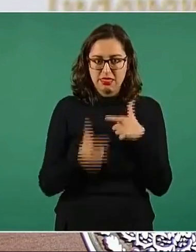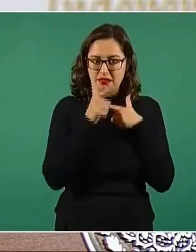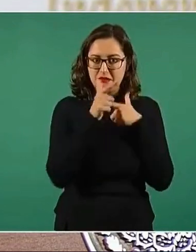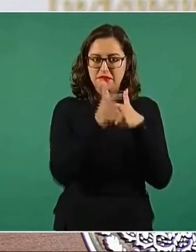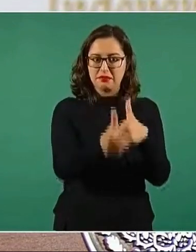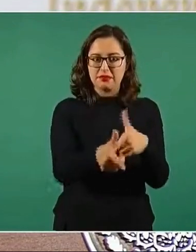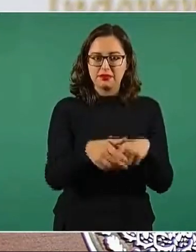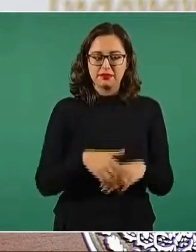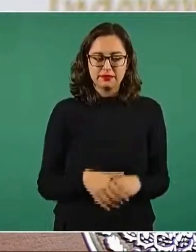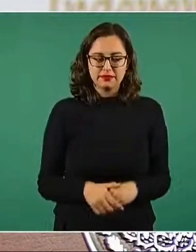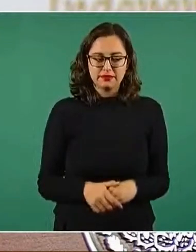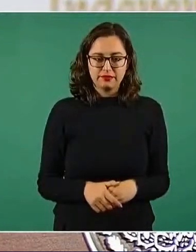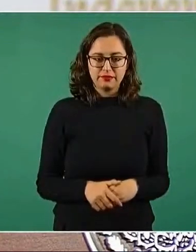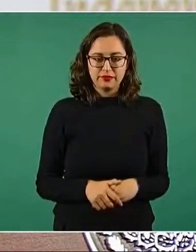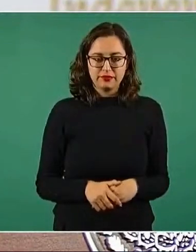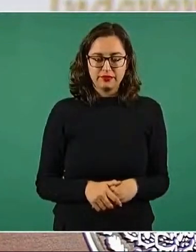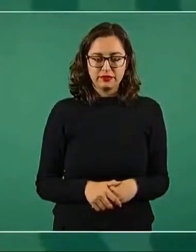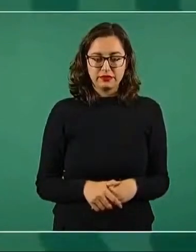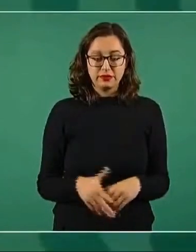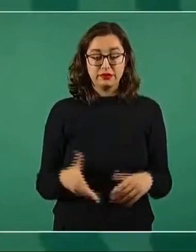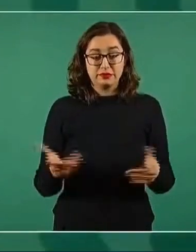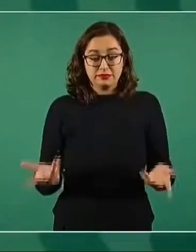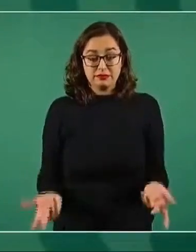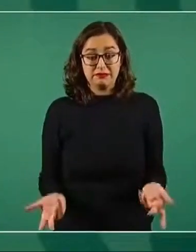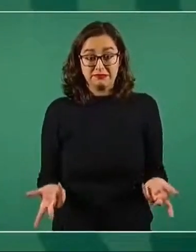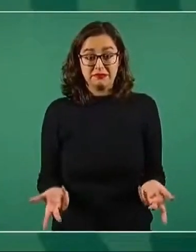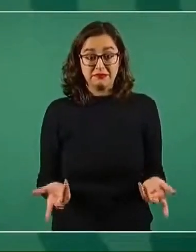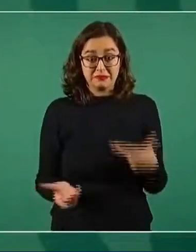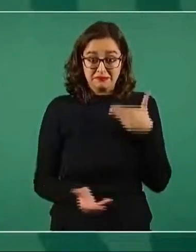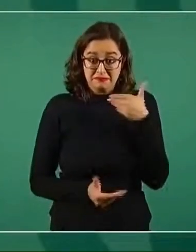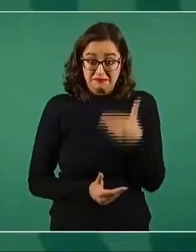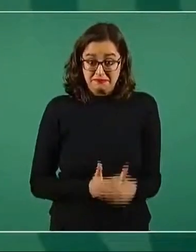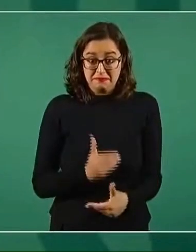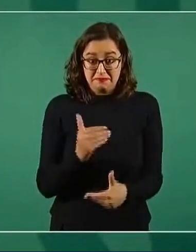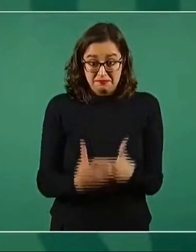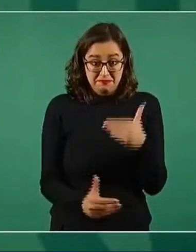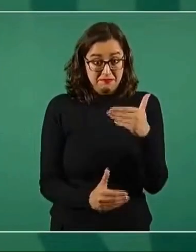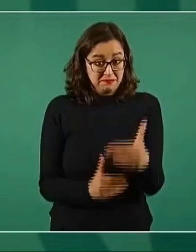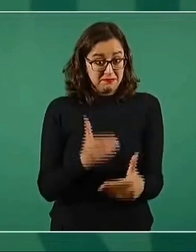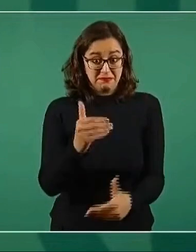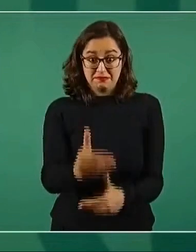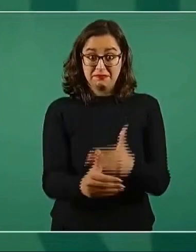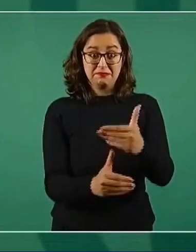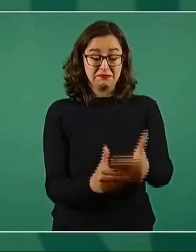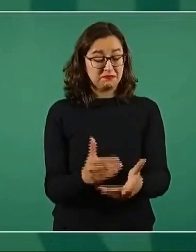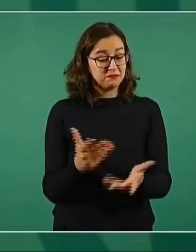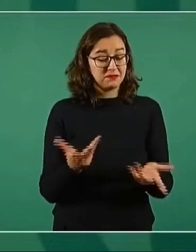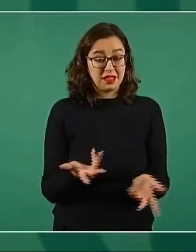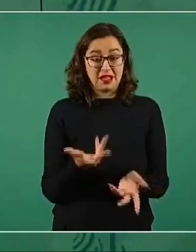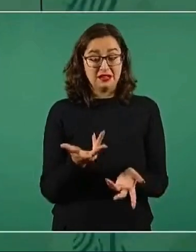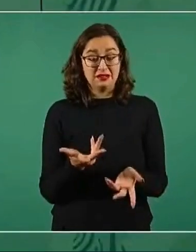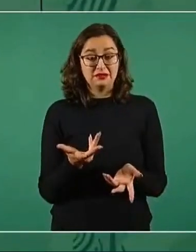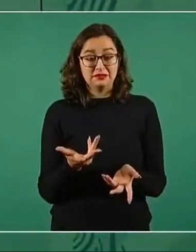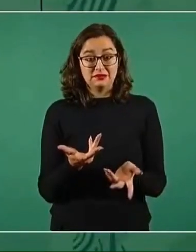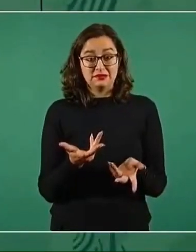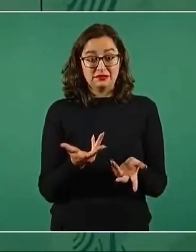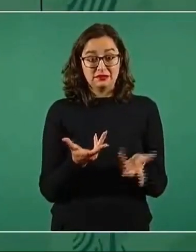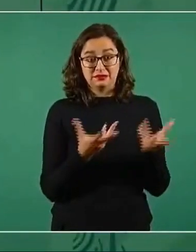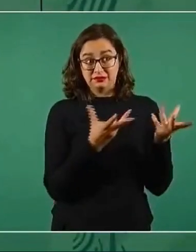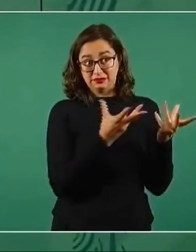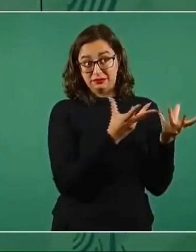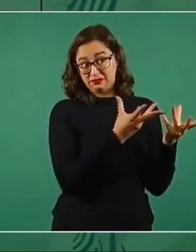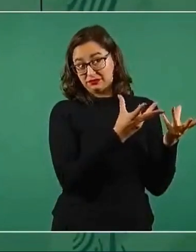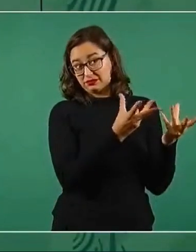Pero ese es el proceso, hay muchos que durante tanto